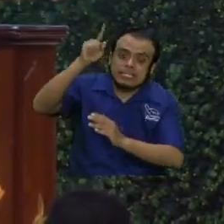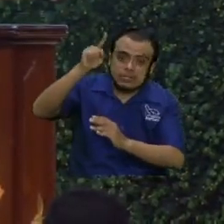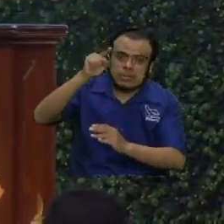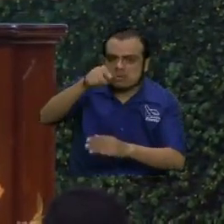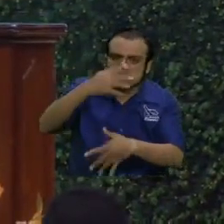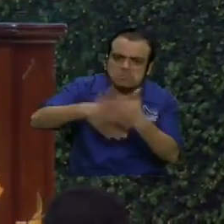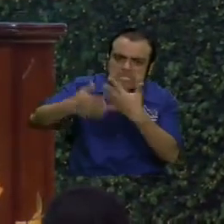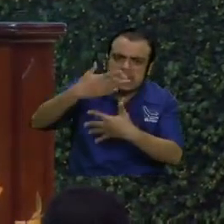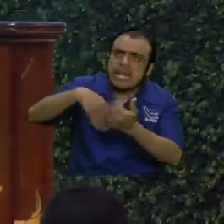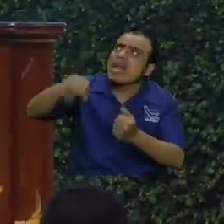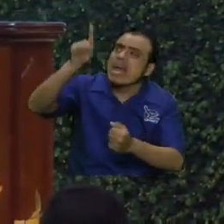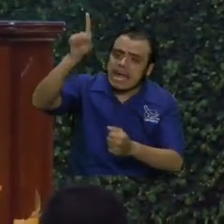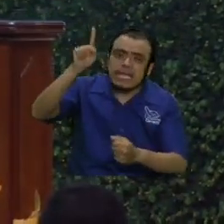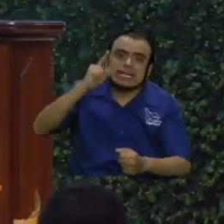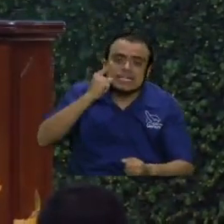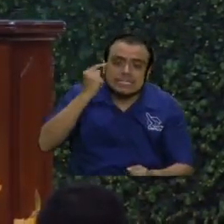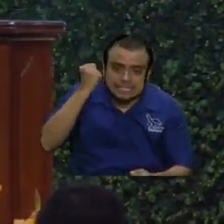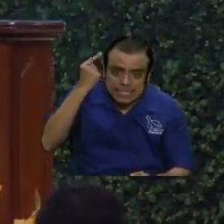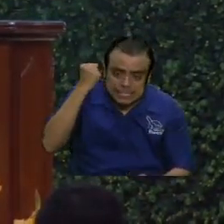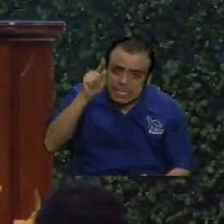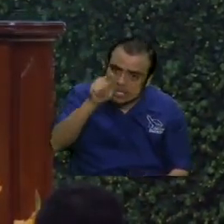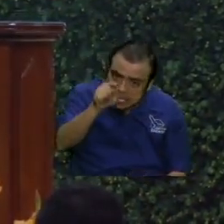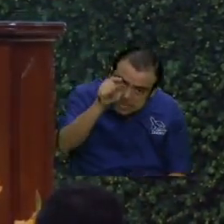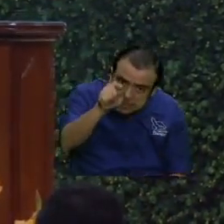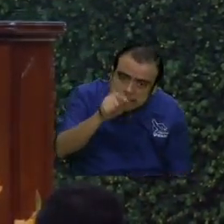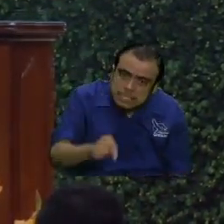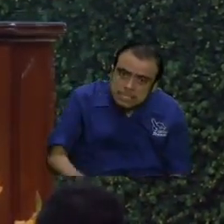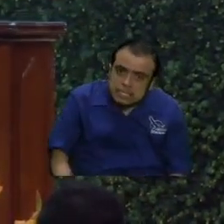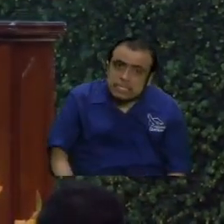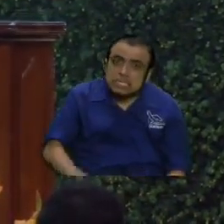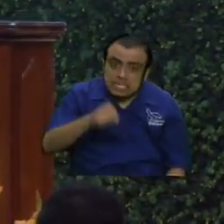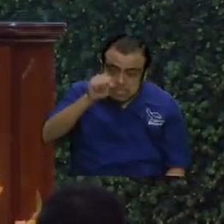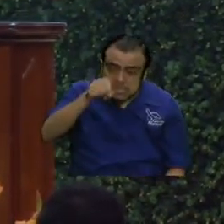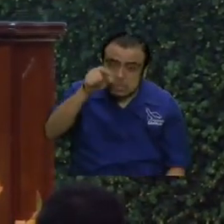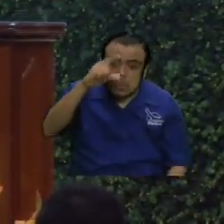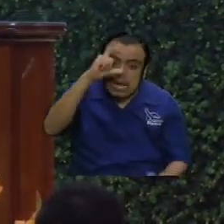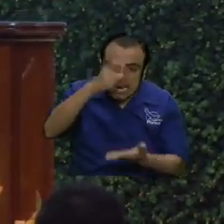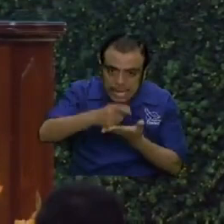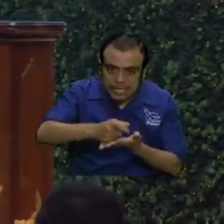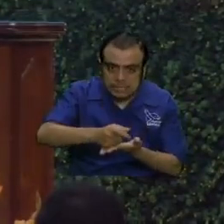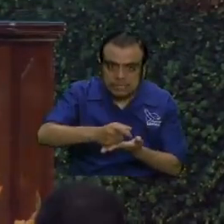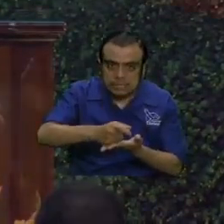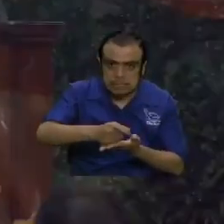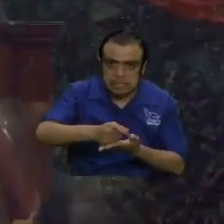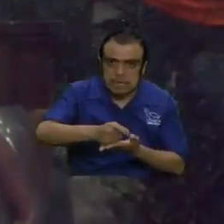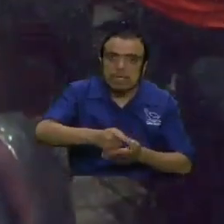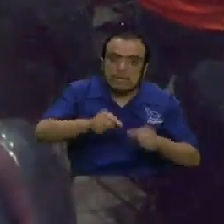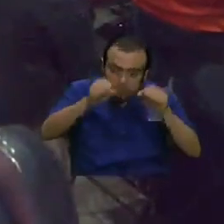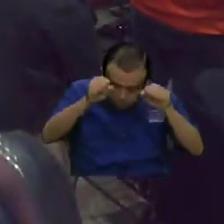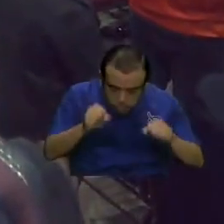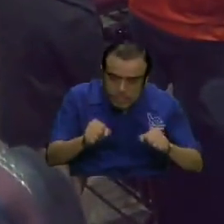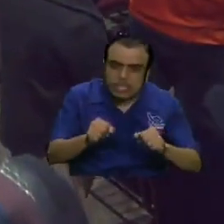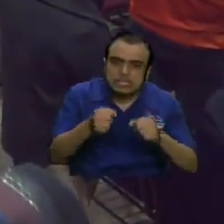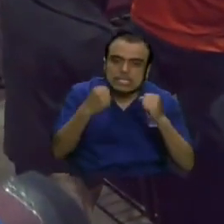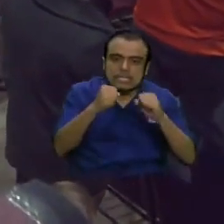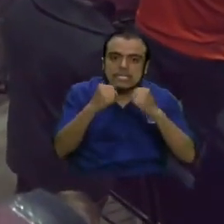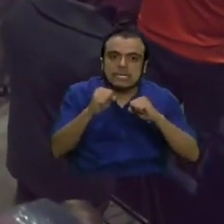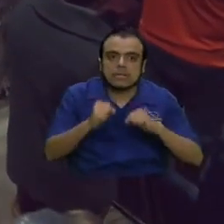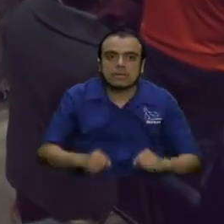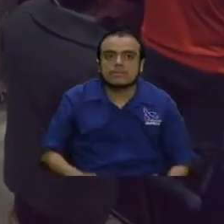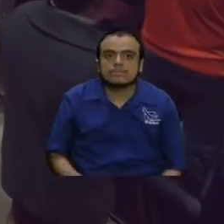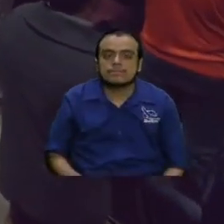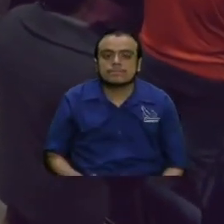bienvenido mi hermano aquí a mi derecha está viniendo una persona si hay alguien más aquí a mi izquierda veo